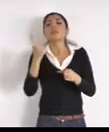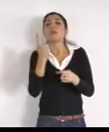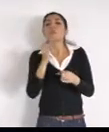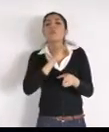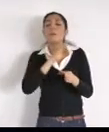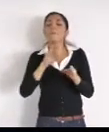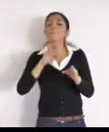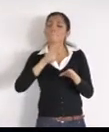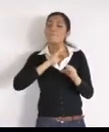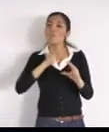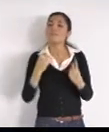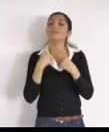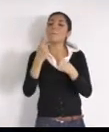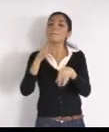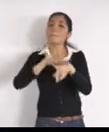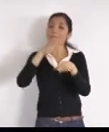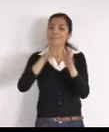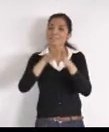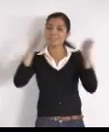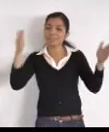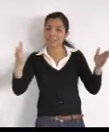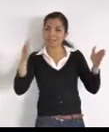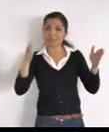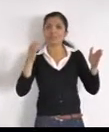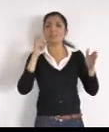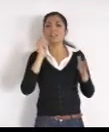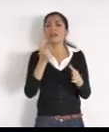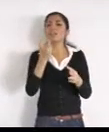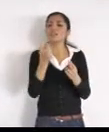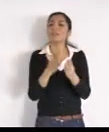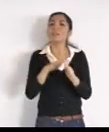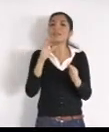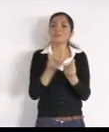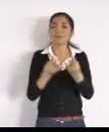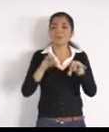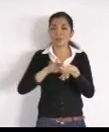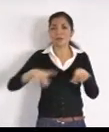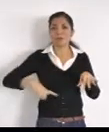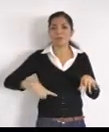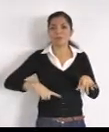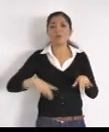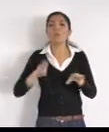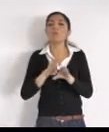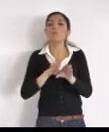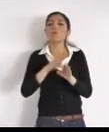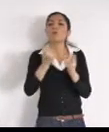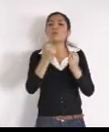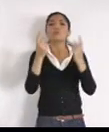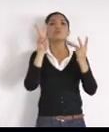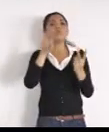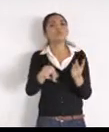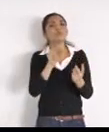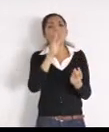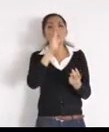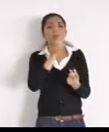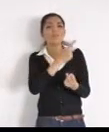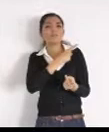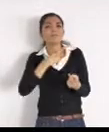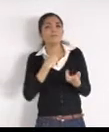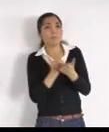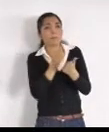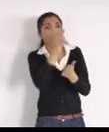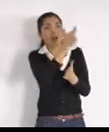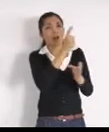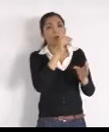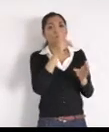podemos, quitar, a quienes tengan, alguna deuda, de varios tiempos atrás, y la forma de ayudarlos, con quienes tienen la disposición, es,